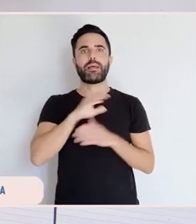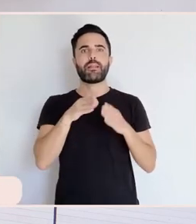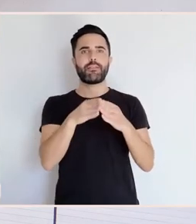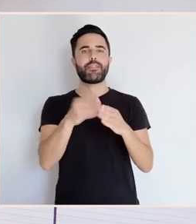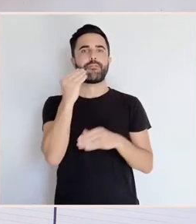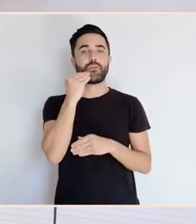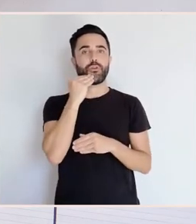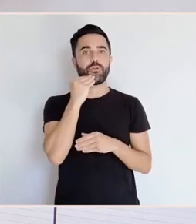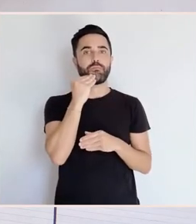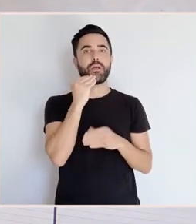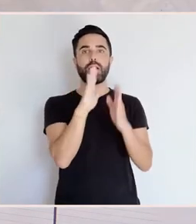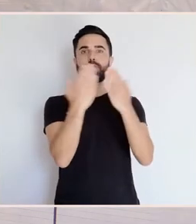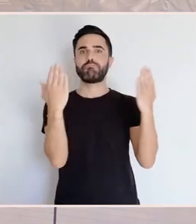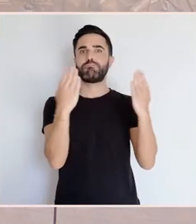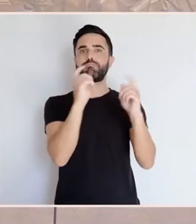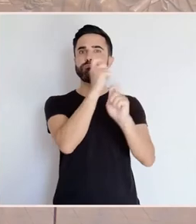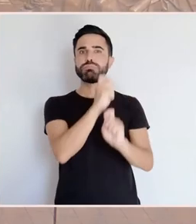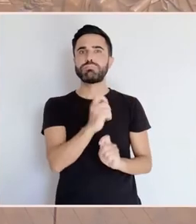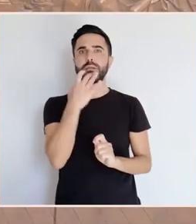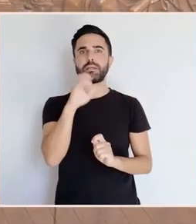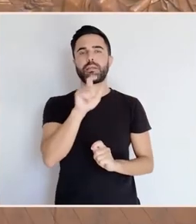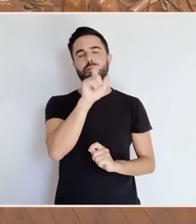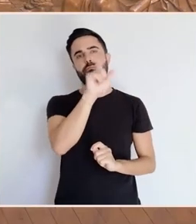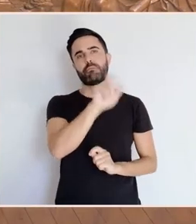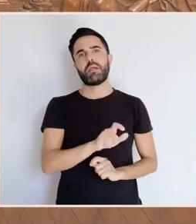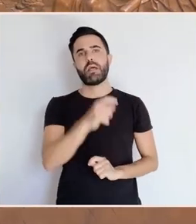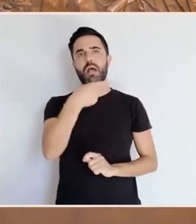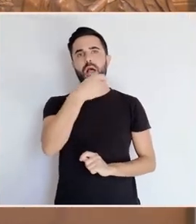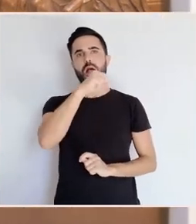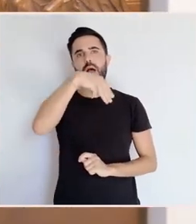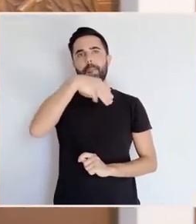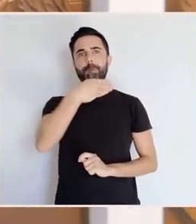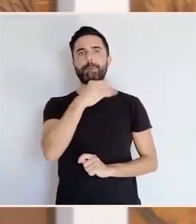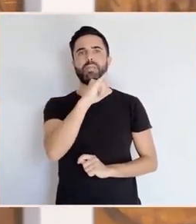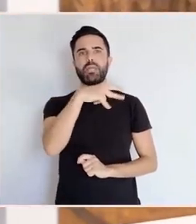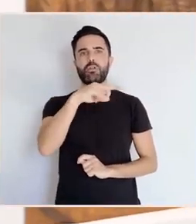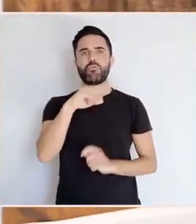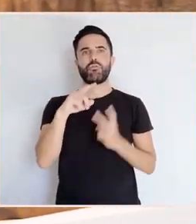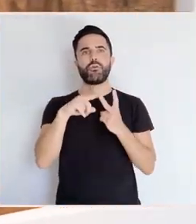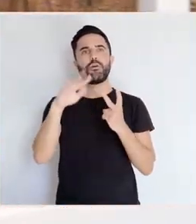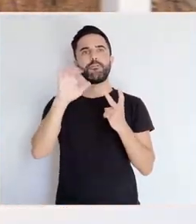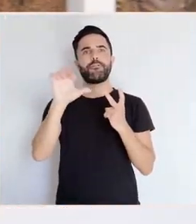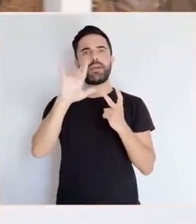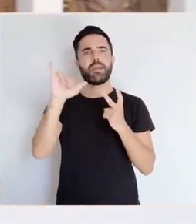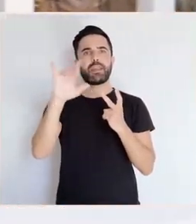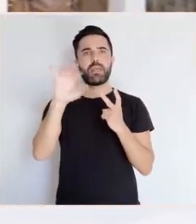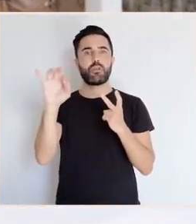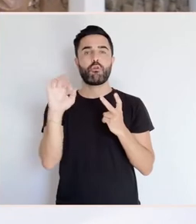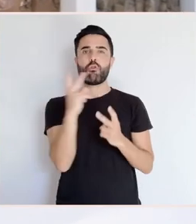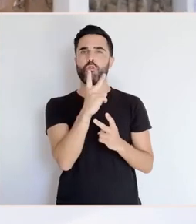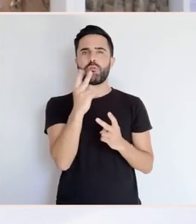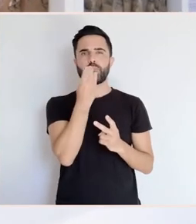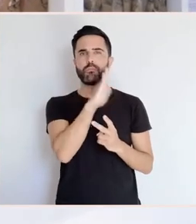José Gambino e José Ferreiro, dos dos mellores escultores galegos por aquel entón que traballaron esta obra entre